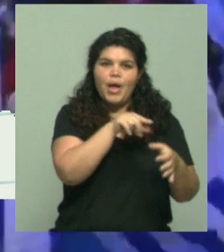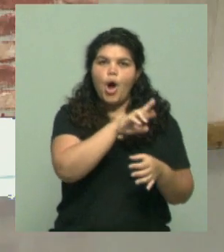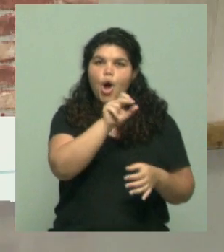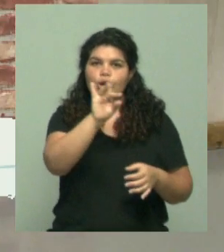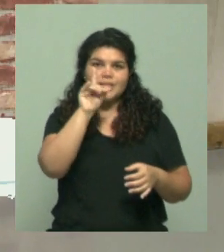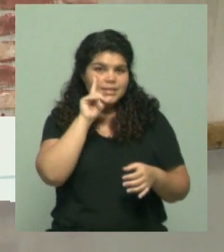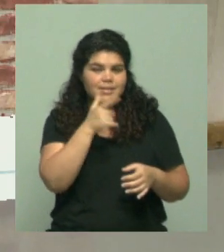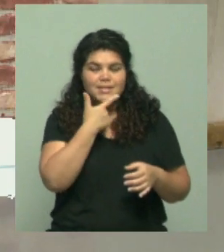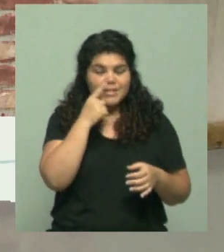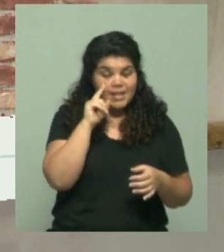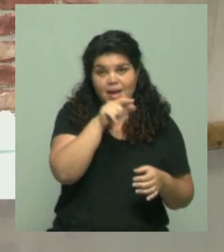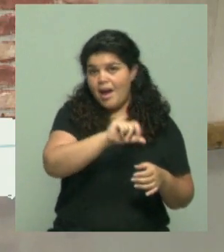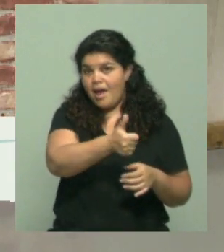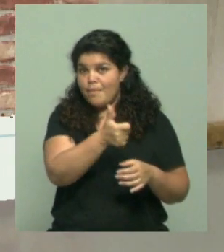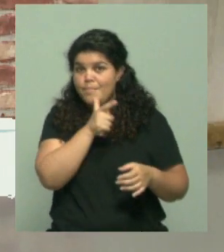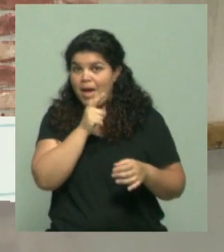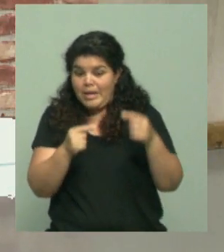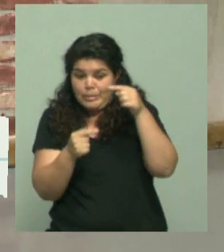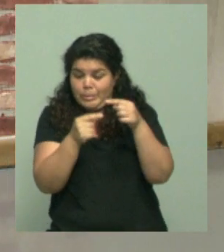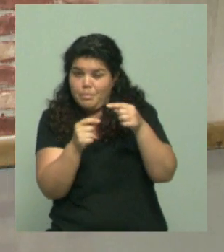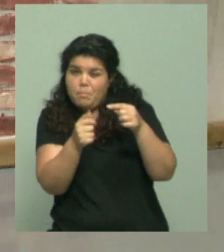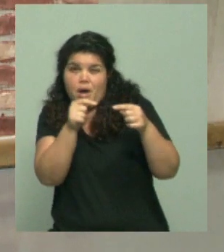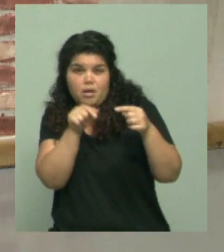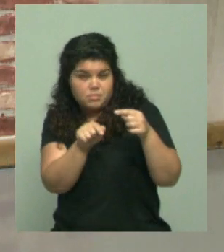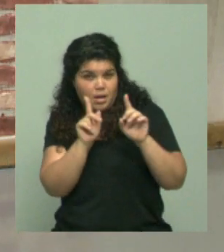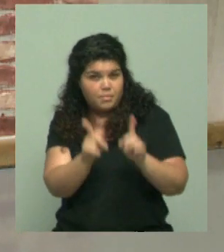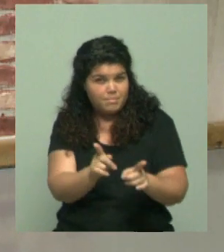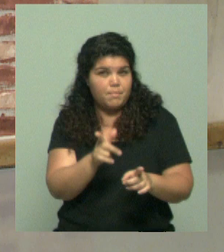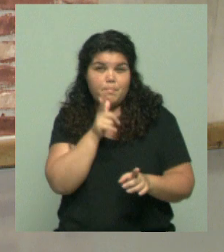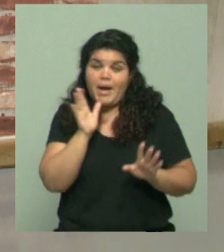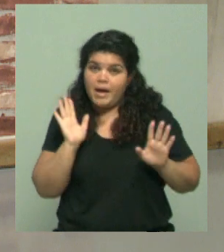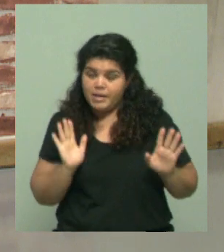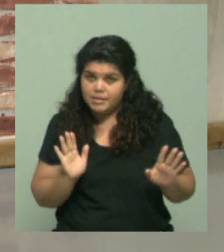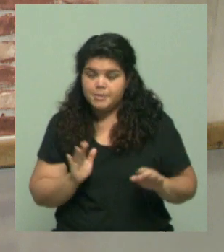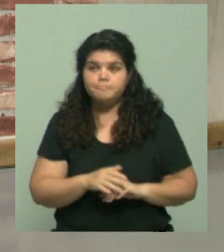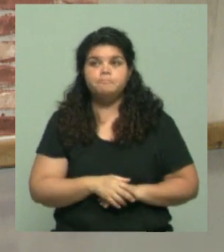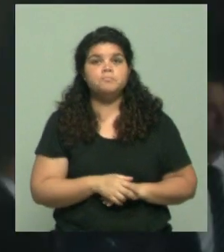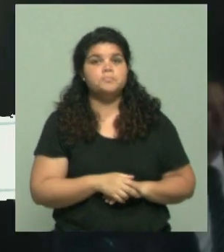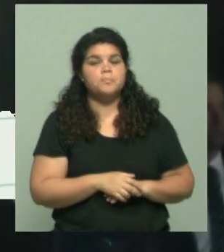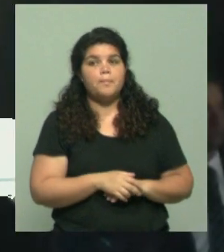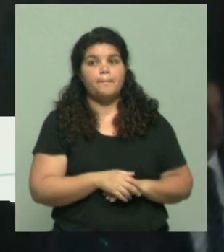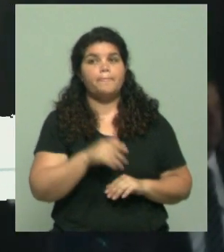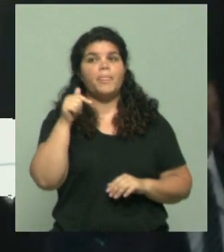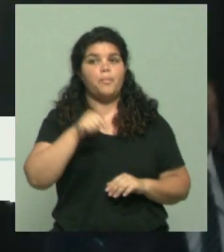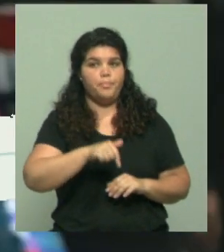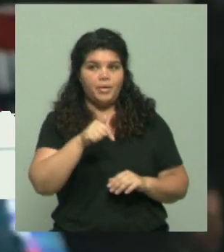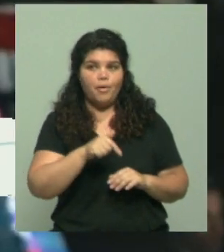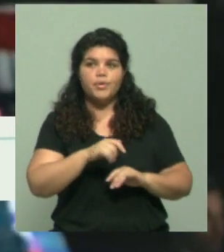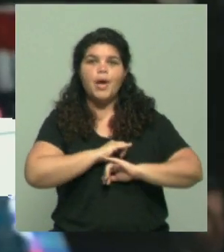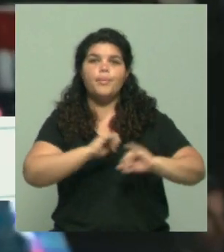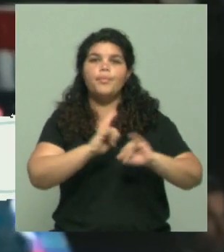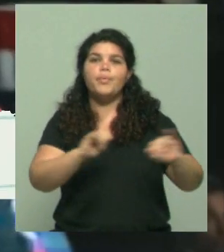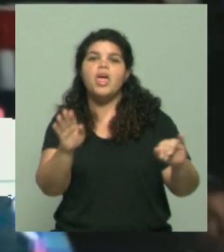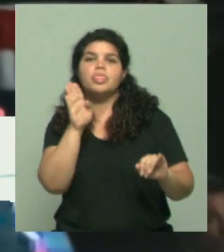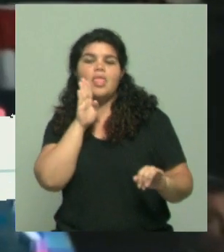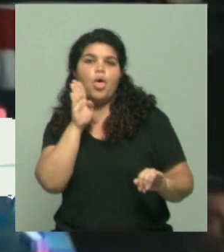Bueno, ahora pasamos a las elecciones en Estados Unidos. Queda nada, ¿no?, para lo que va a ser la jornada electoral. Hubo mucho voto anticipado, eso